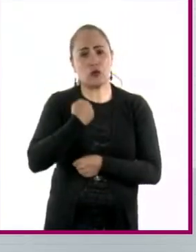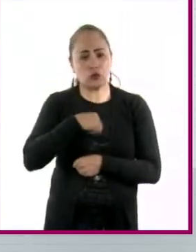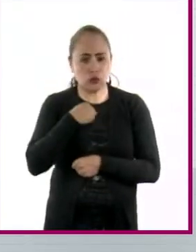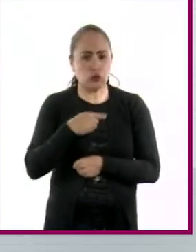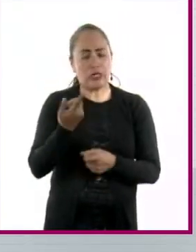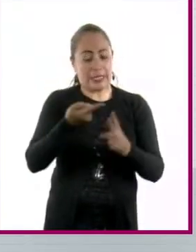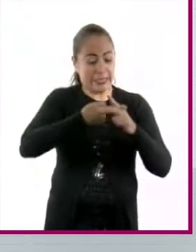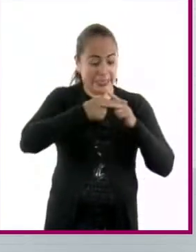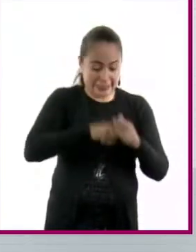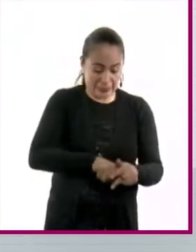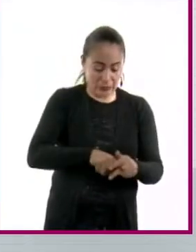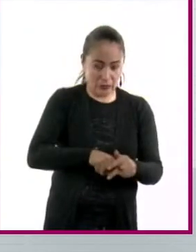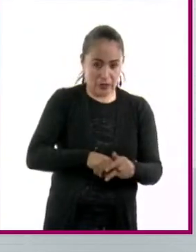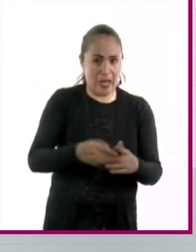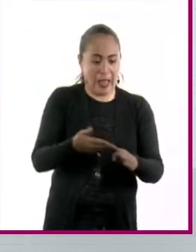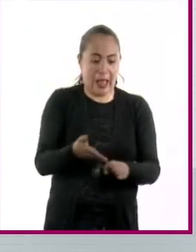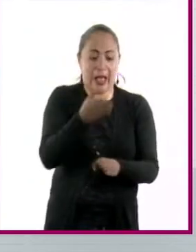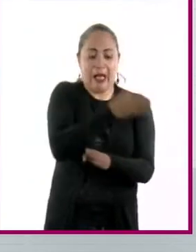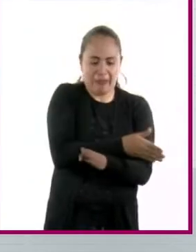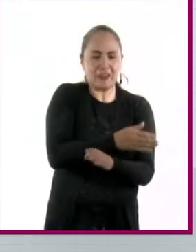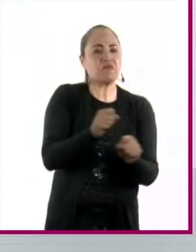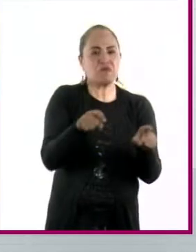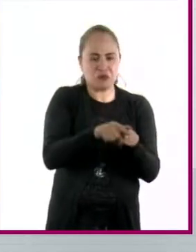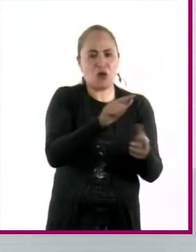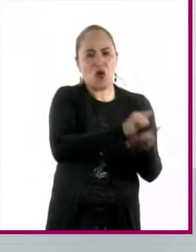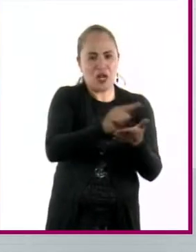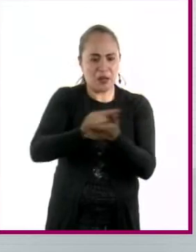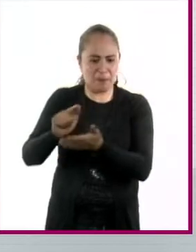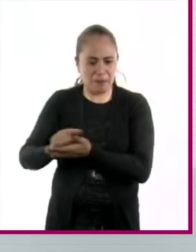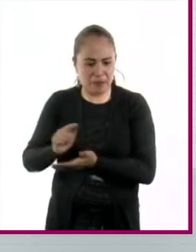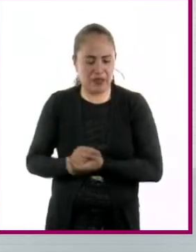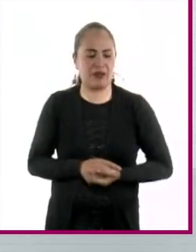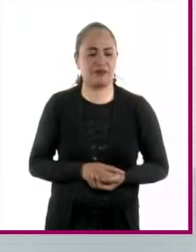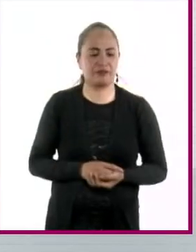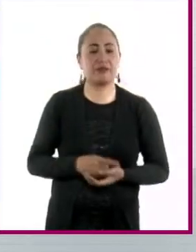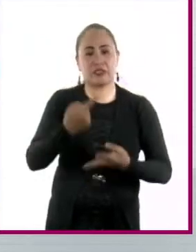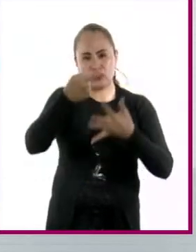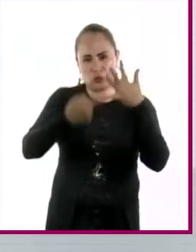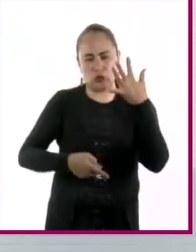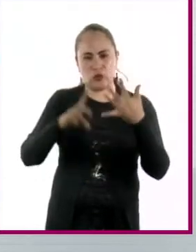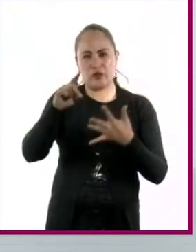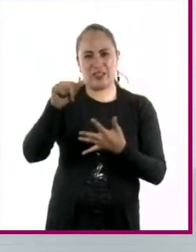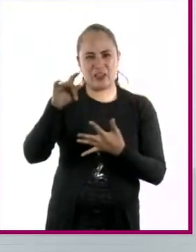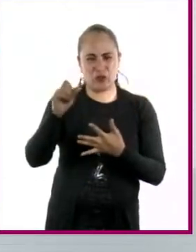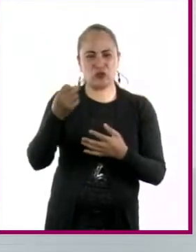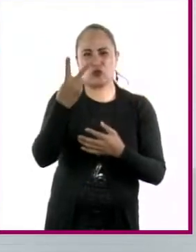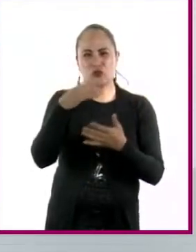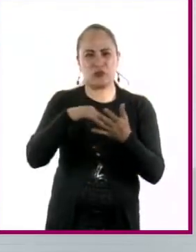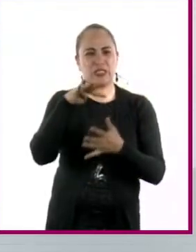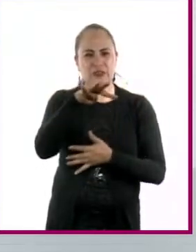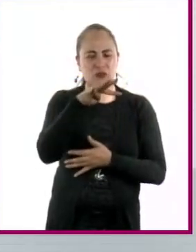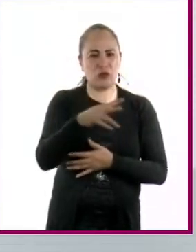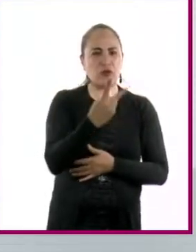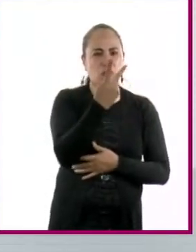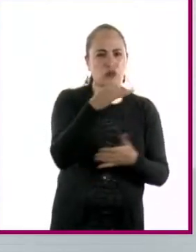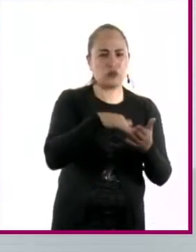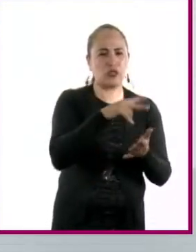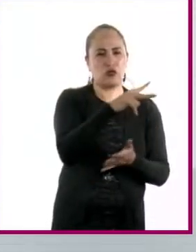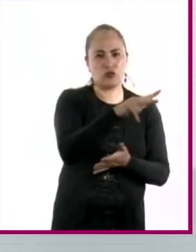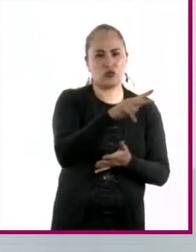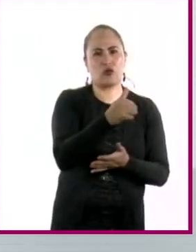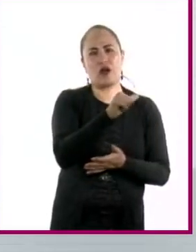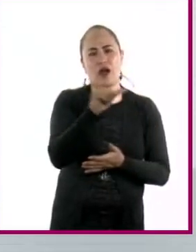antes del mar. La Semarnat publicó estos datos en 2019. Entre 2008 y 2015 se